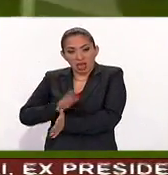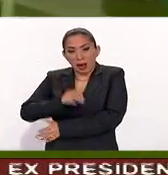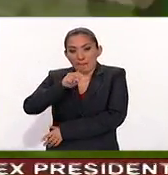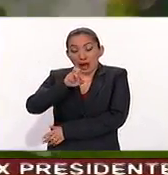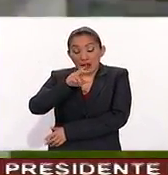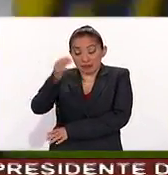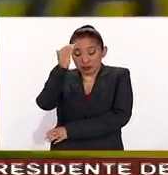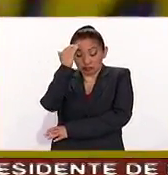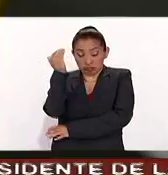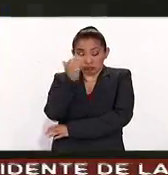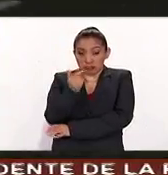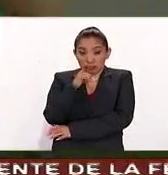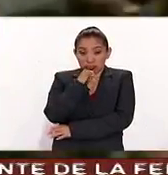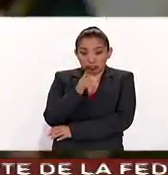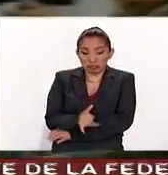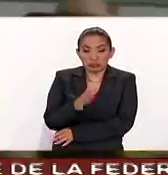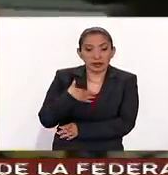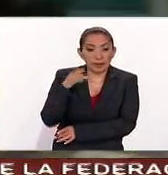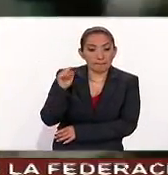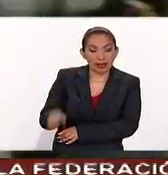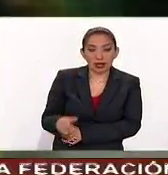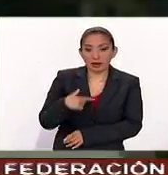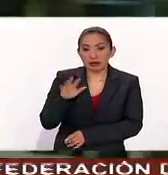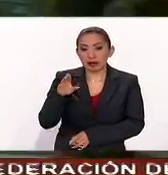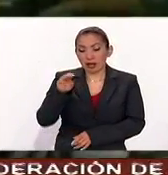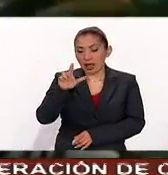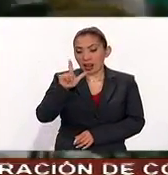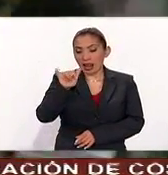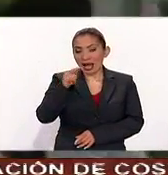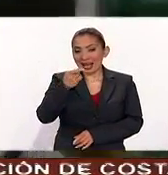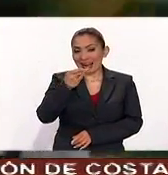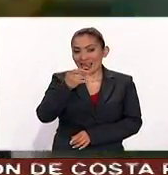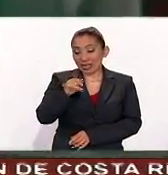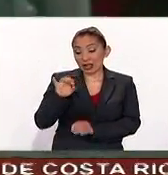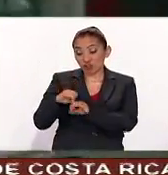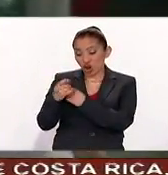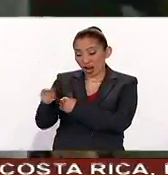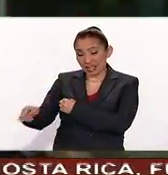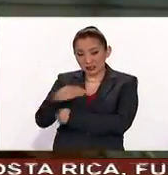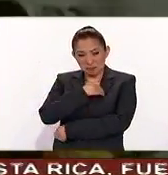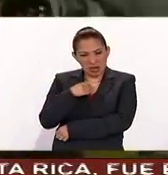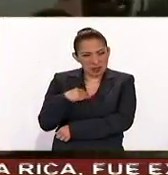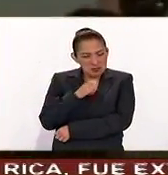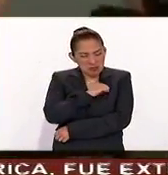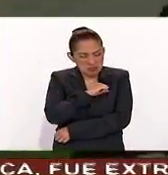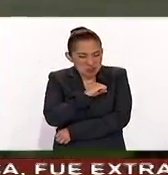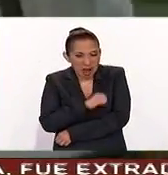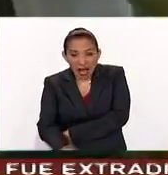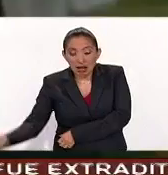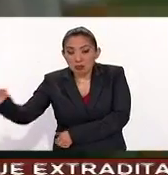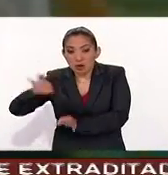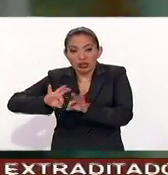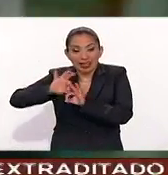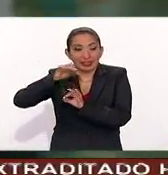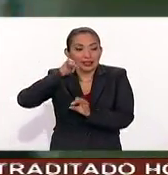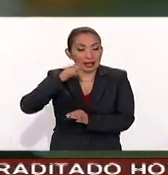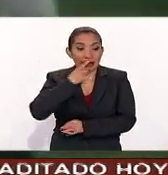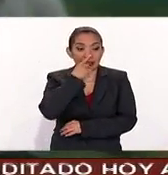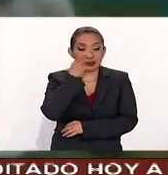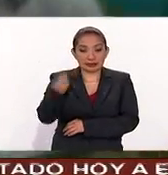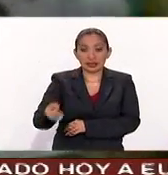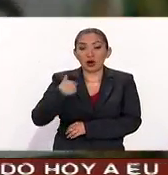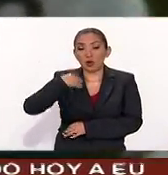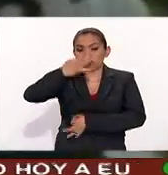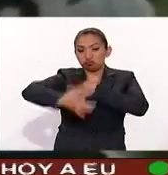más terribles de Italia justamente con la Nangreta la organización criminal más importante de Italia resulta